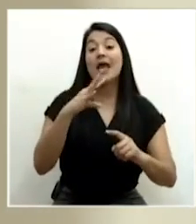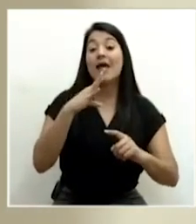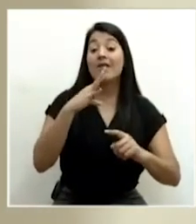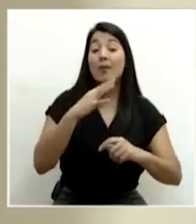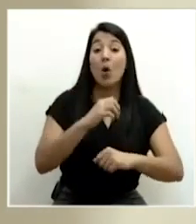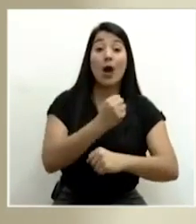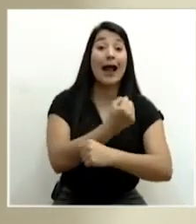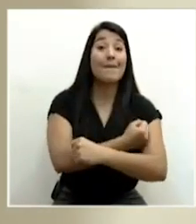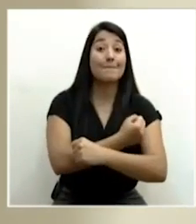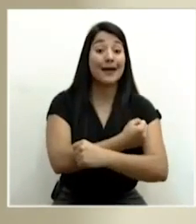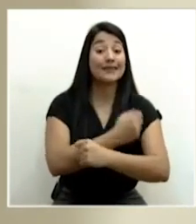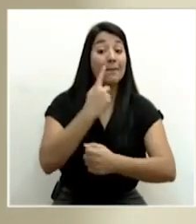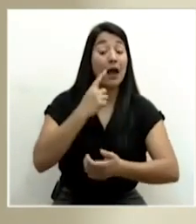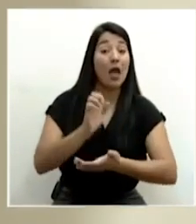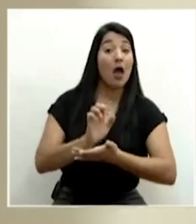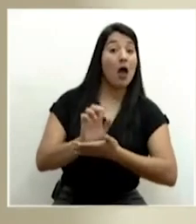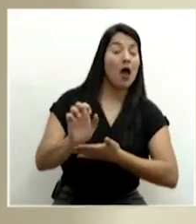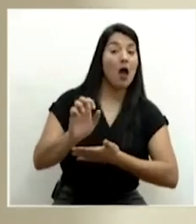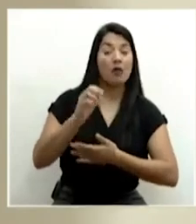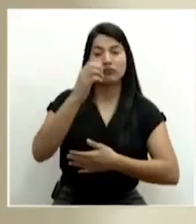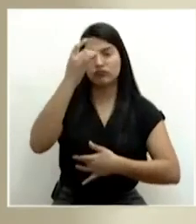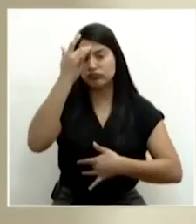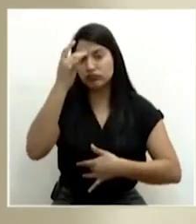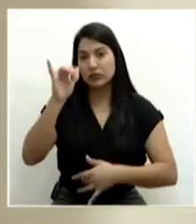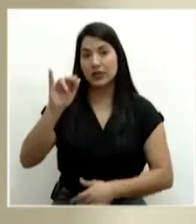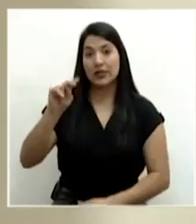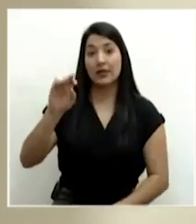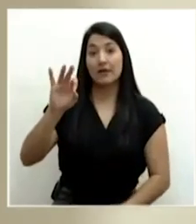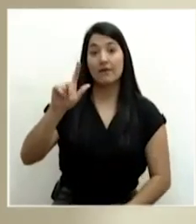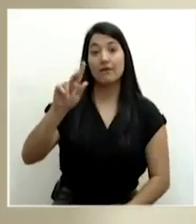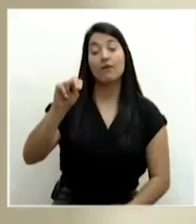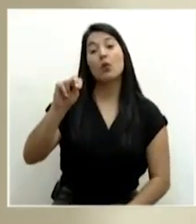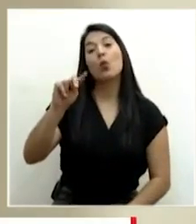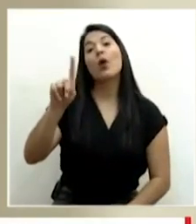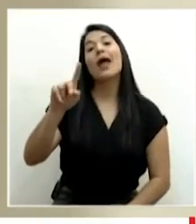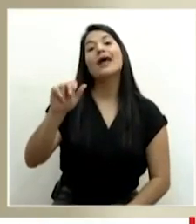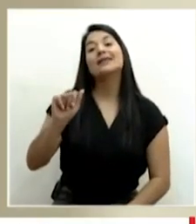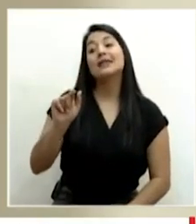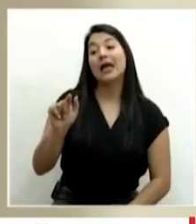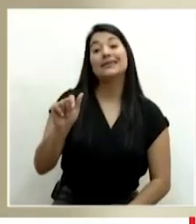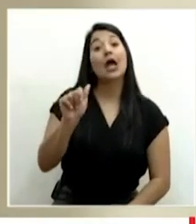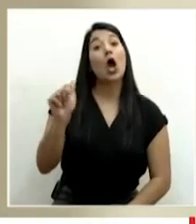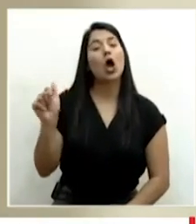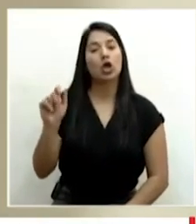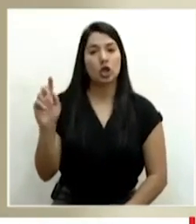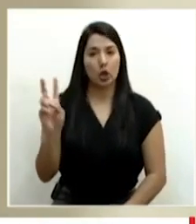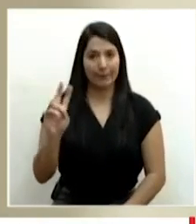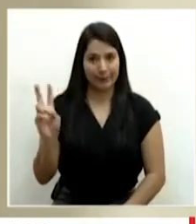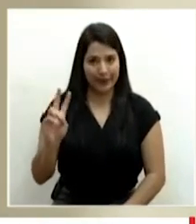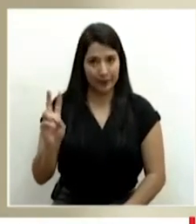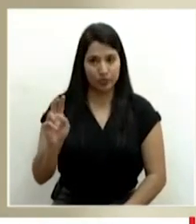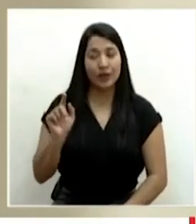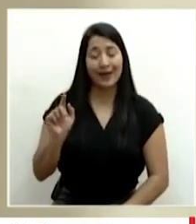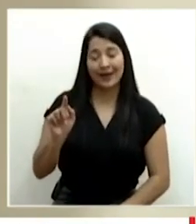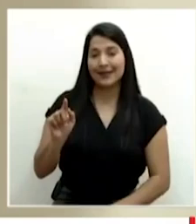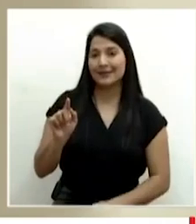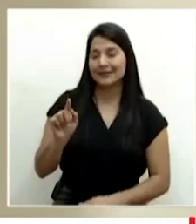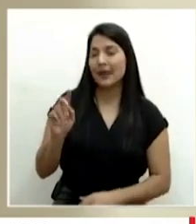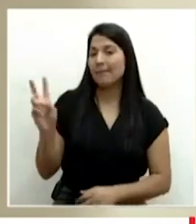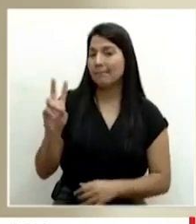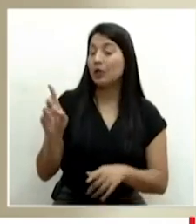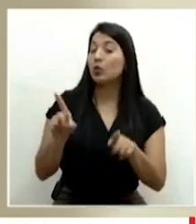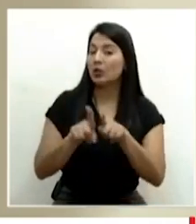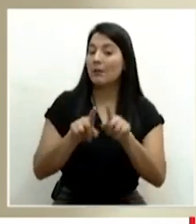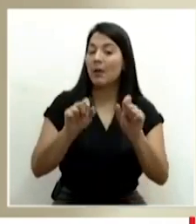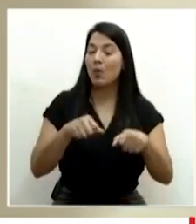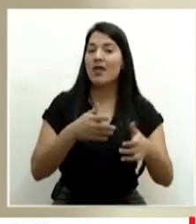de vacunación contra la influenza. La influenza es otro virus que también genera complicaciones